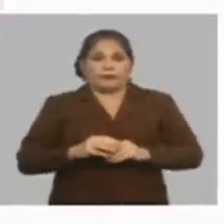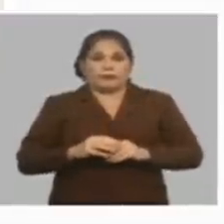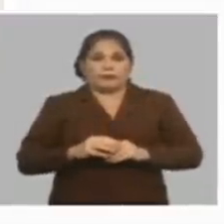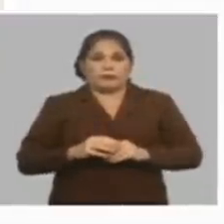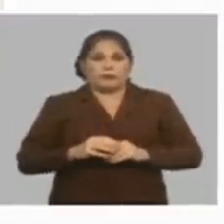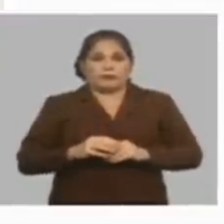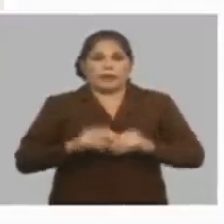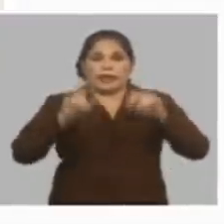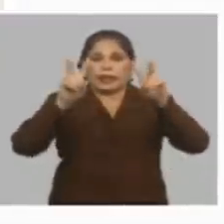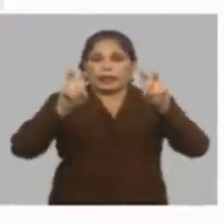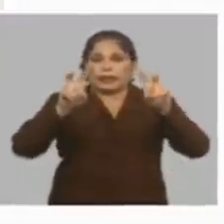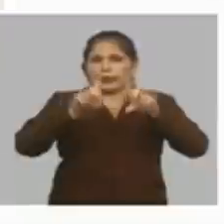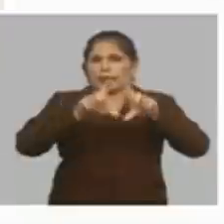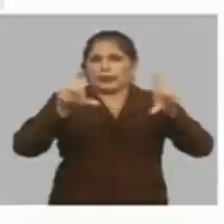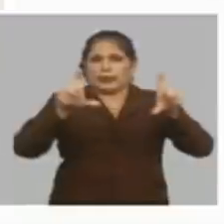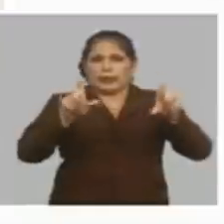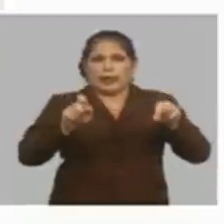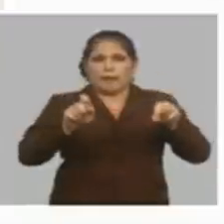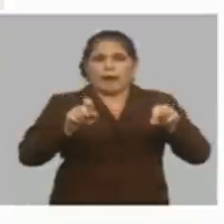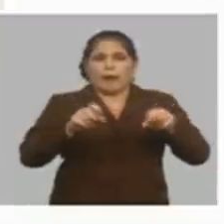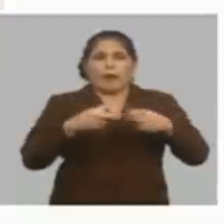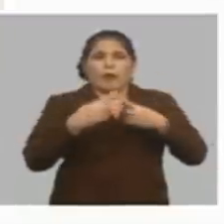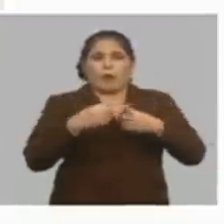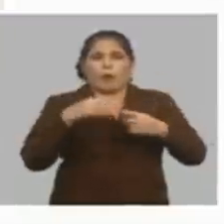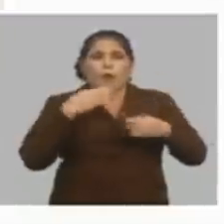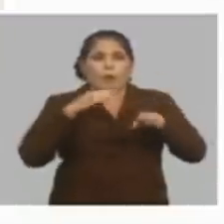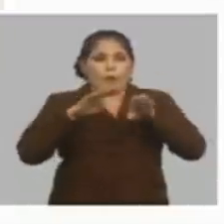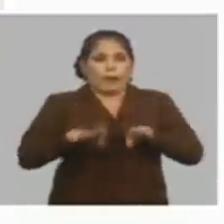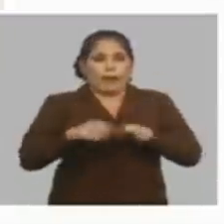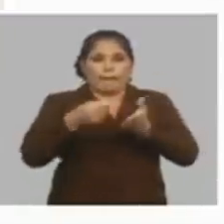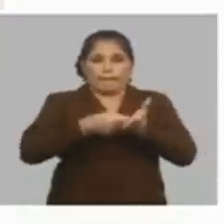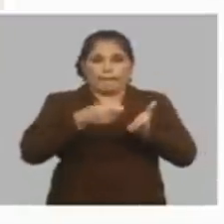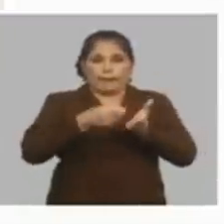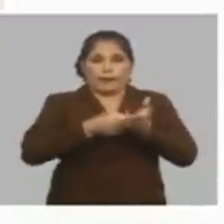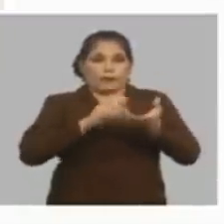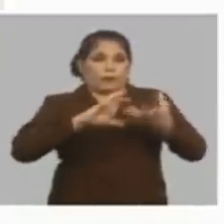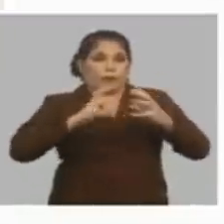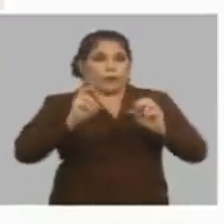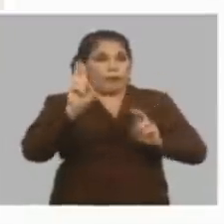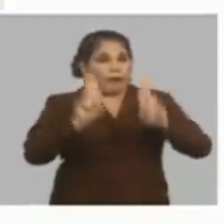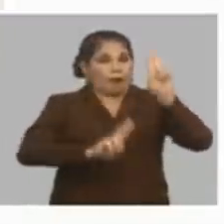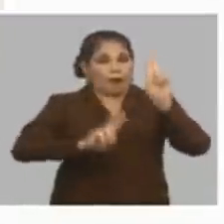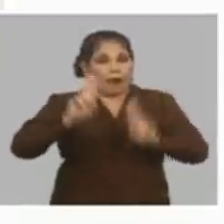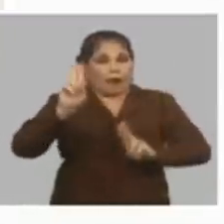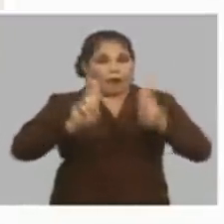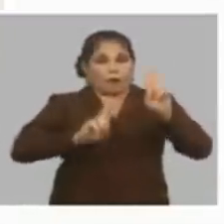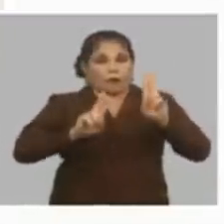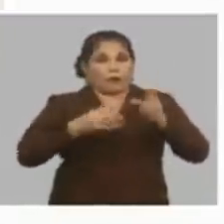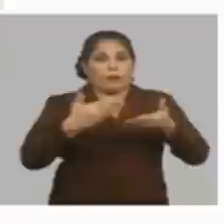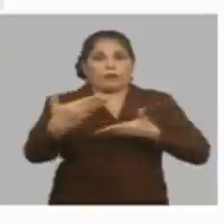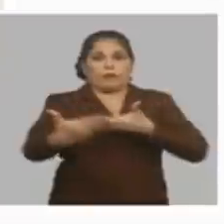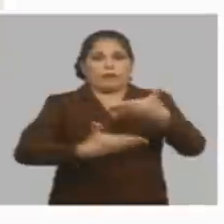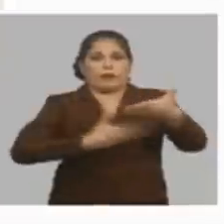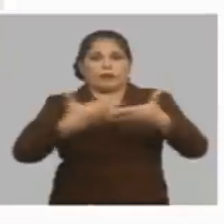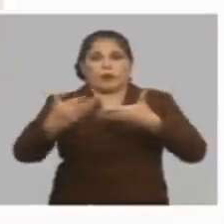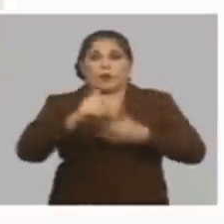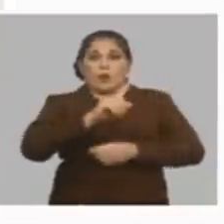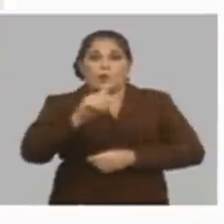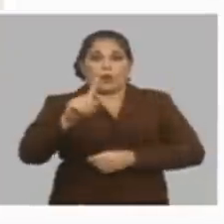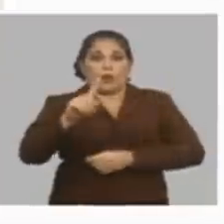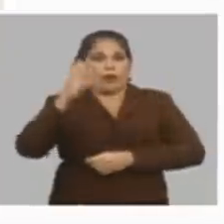es el tema de mecanismo de contención de precios mediante acuerdo con las formas de gestión no